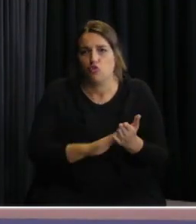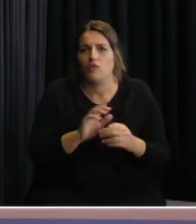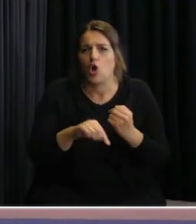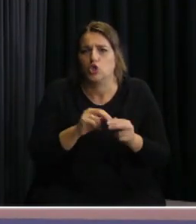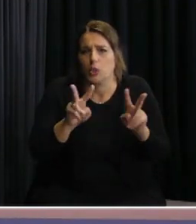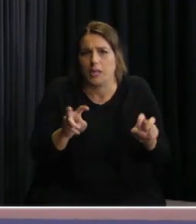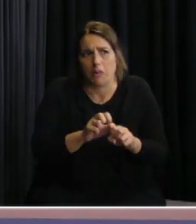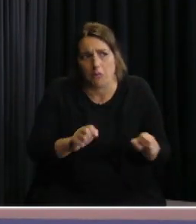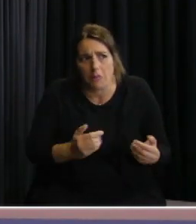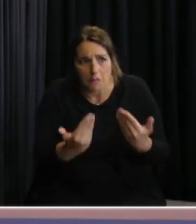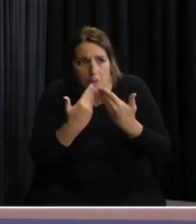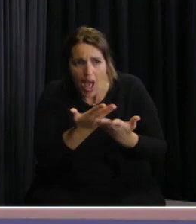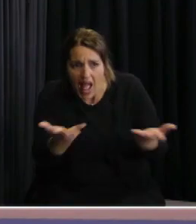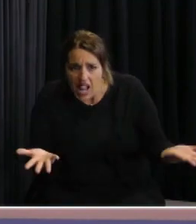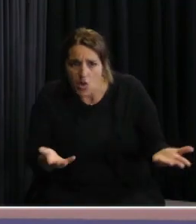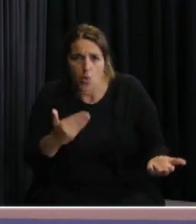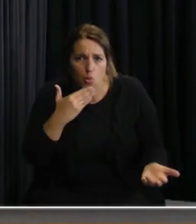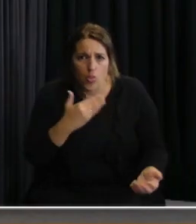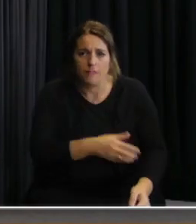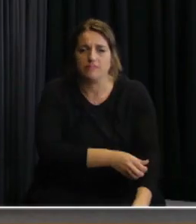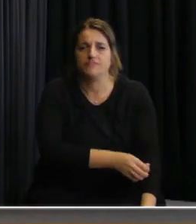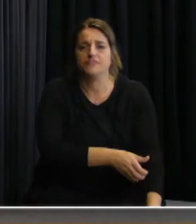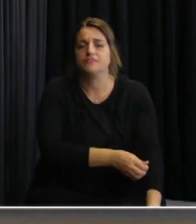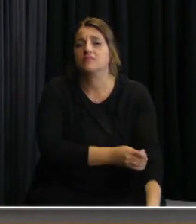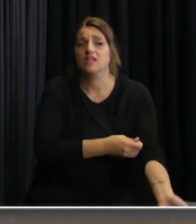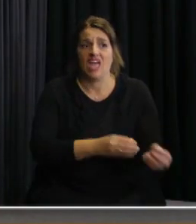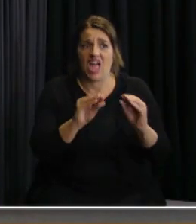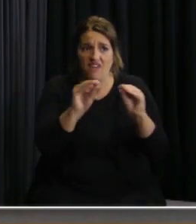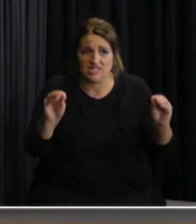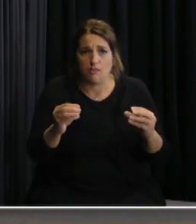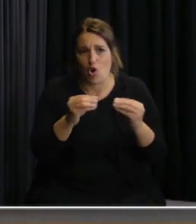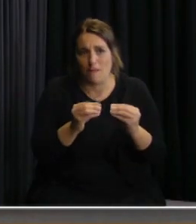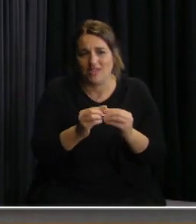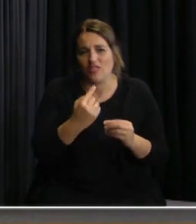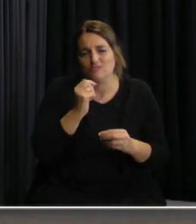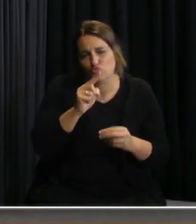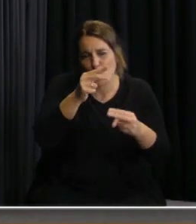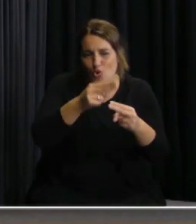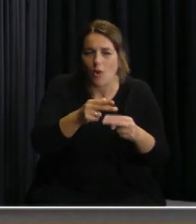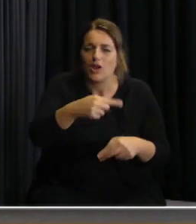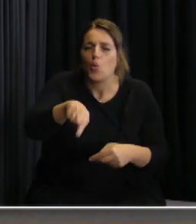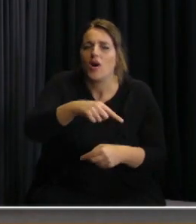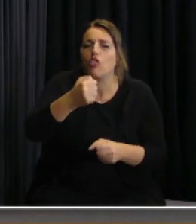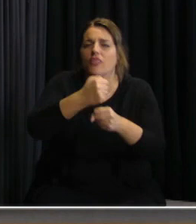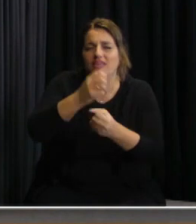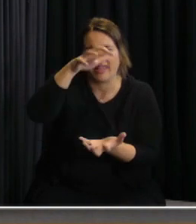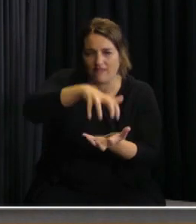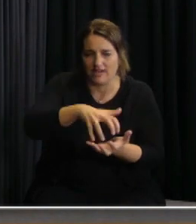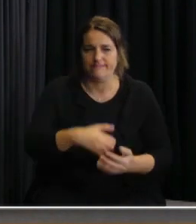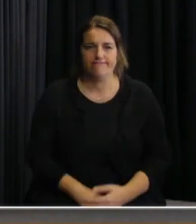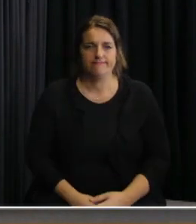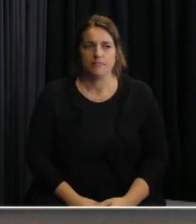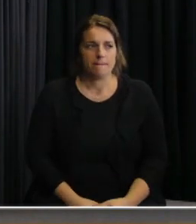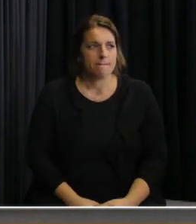algunos otros temas estamos a las preguntas que ustedes pongan. Les recordamos a los colegas identificarse con nombre y medio al cual representan.